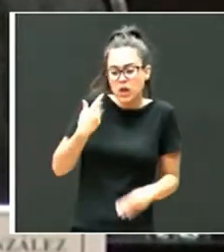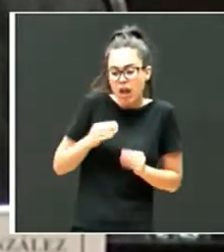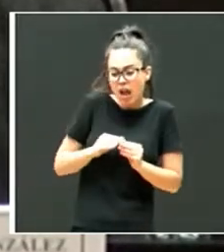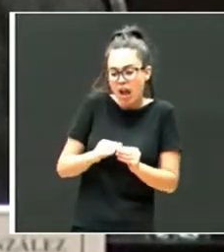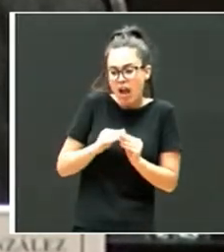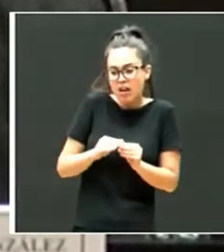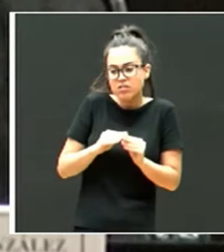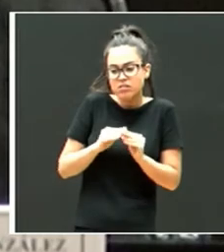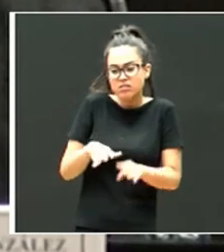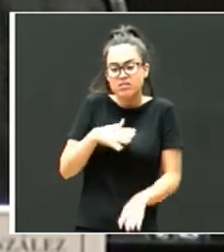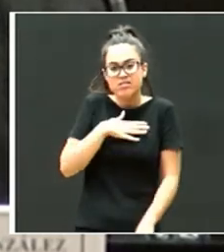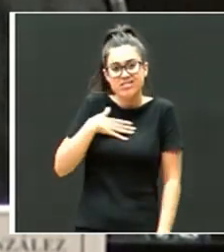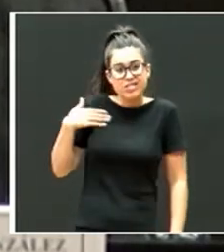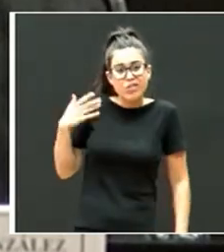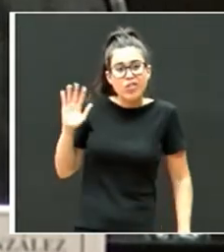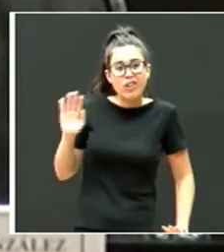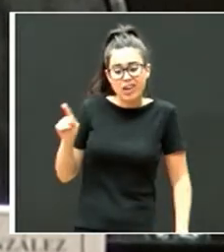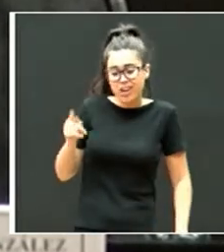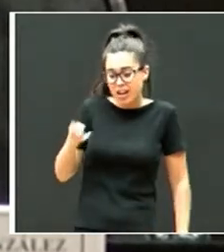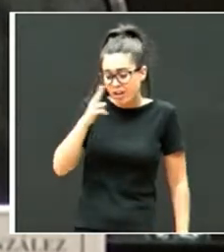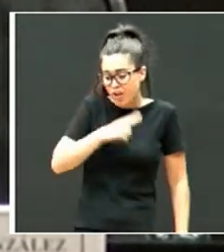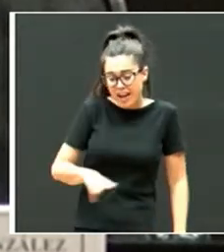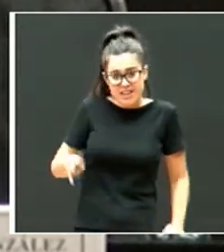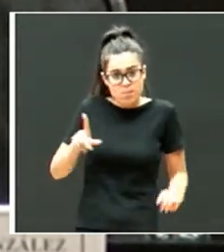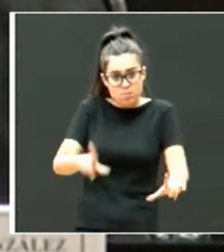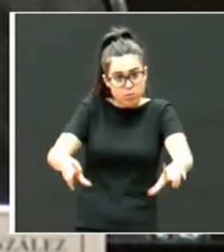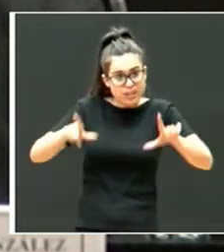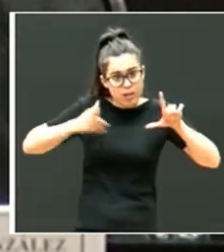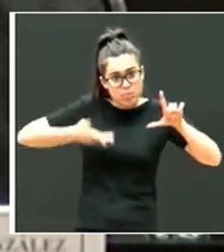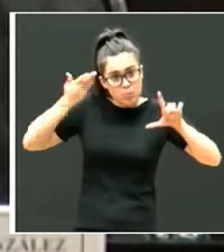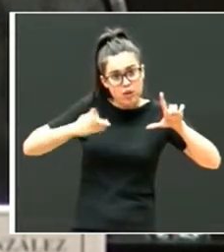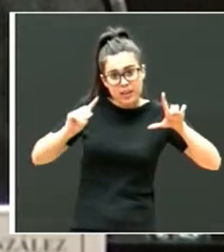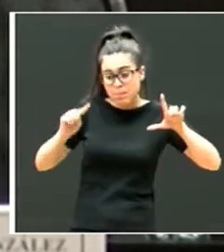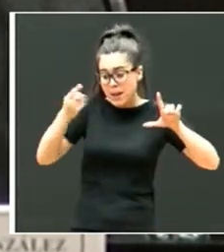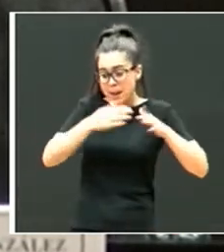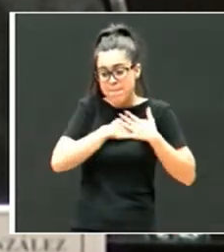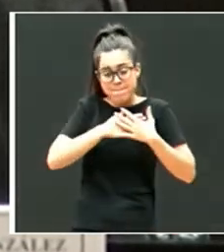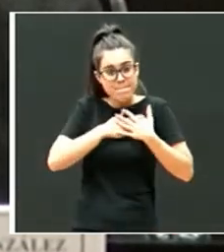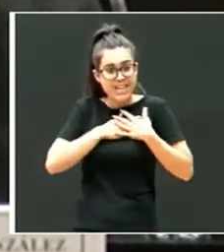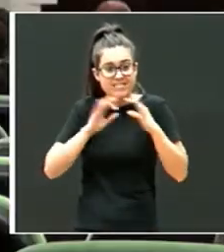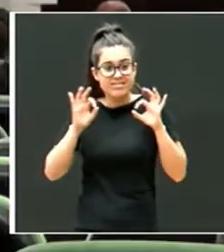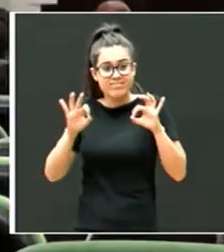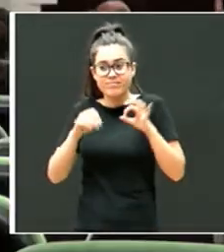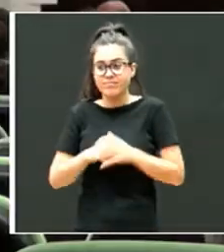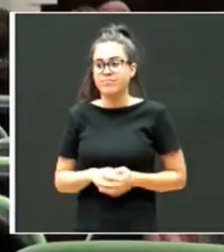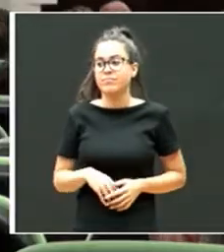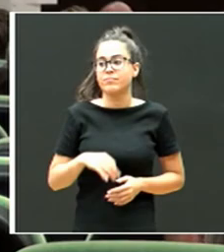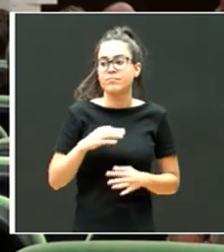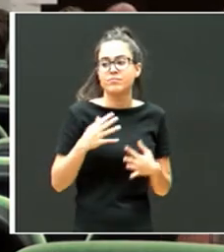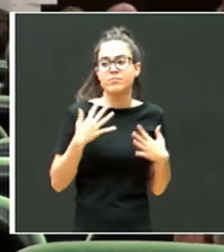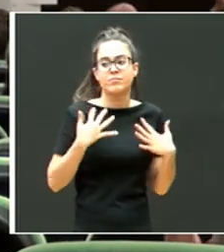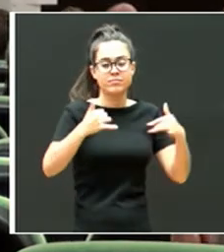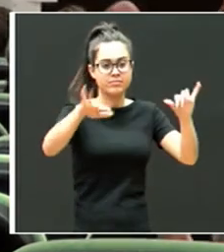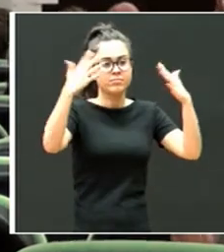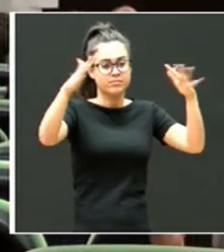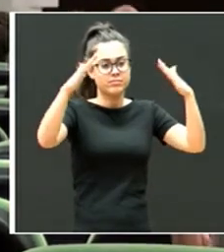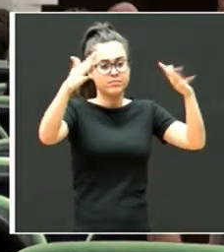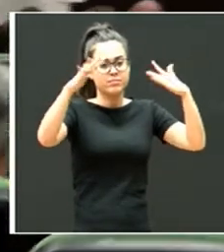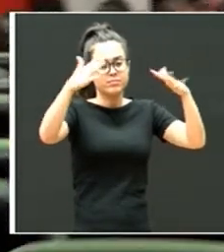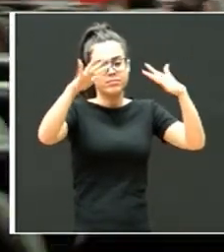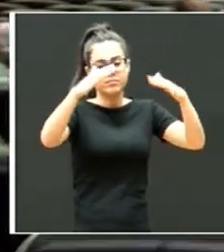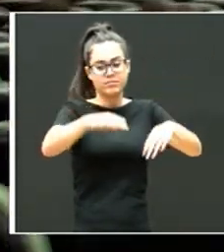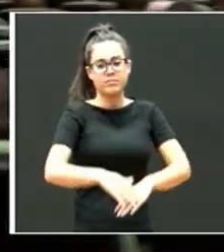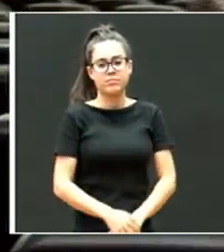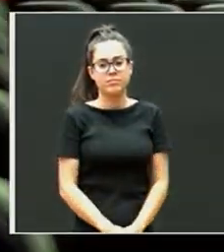conseguir que el niño sienta que él es lo más importante para mí. Eso es todo. Gracias. Gracias. Gracias. Gracias.